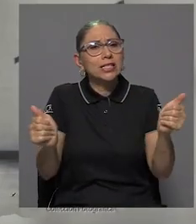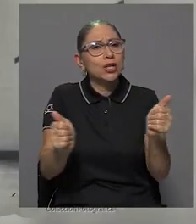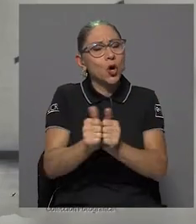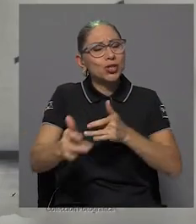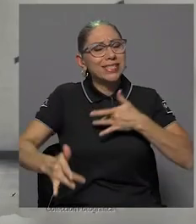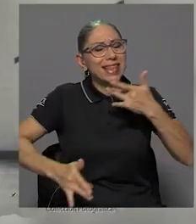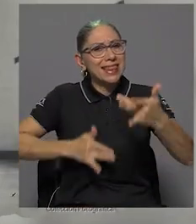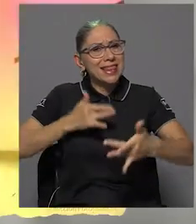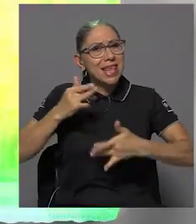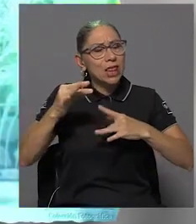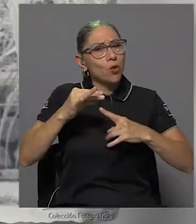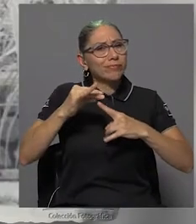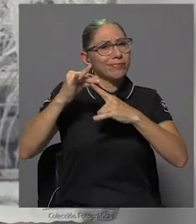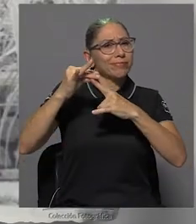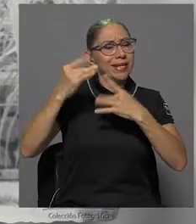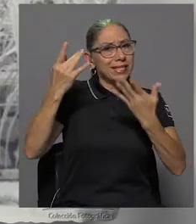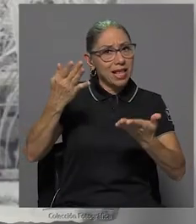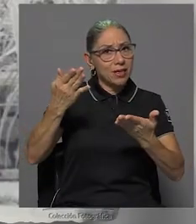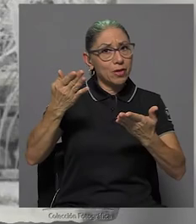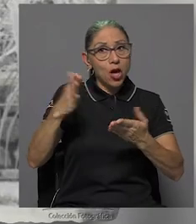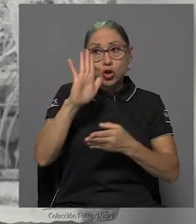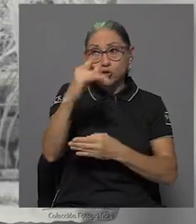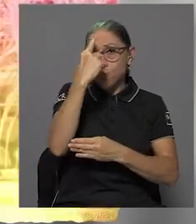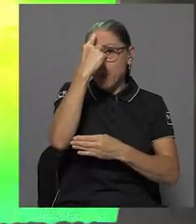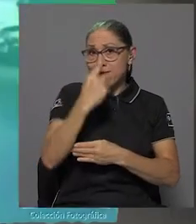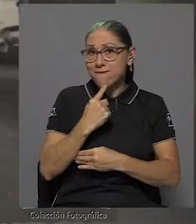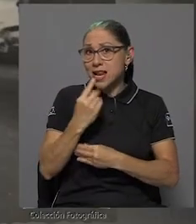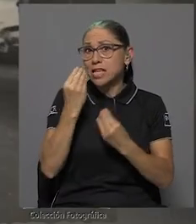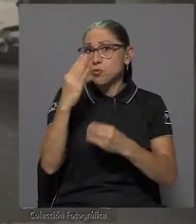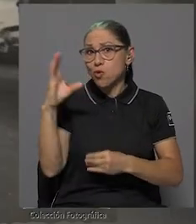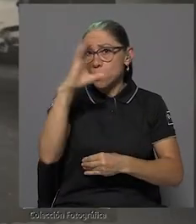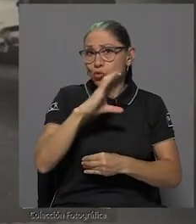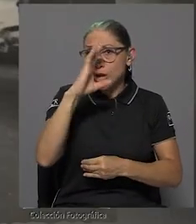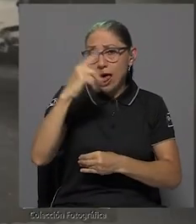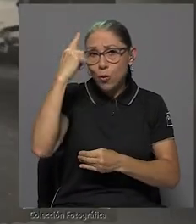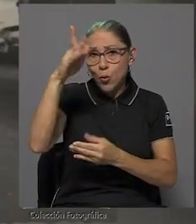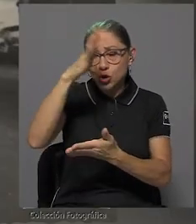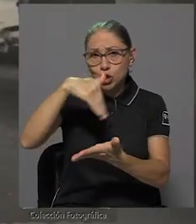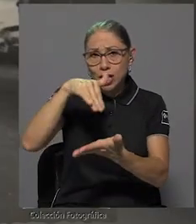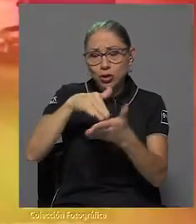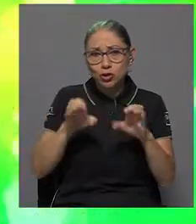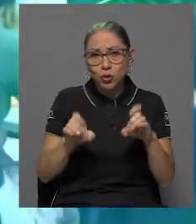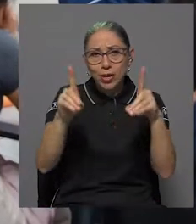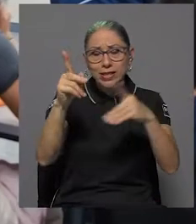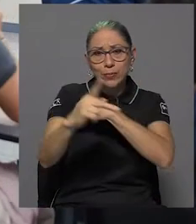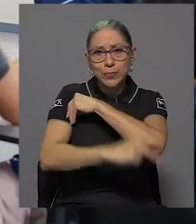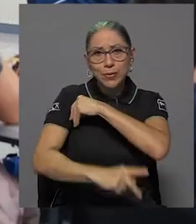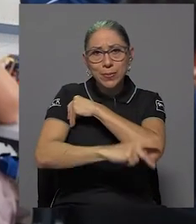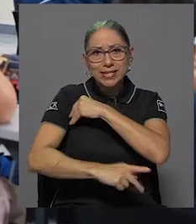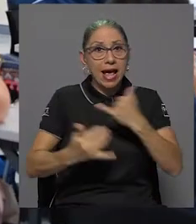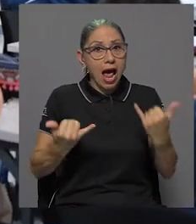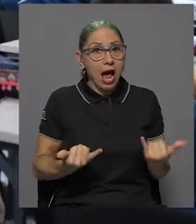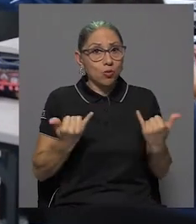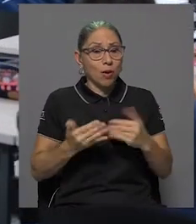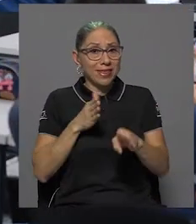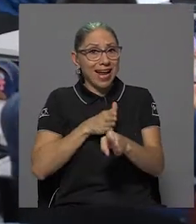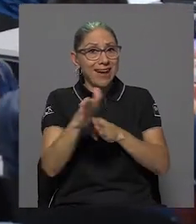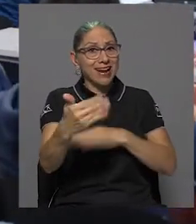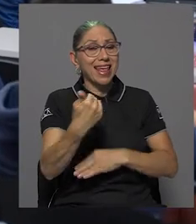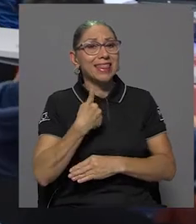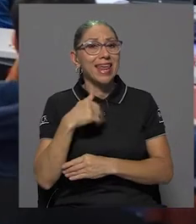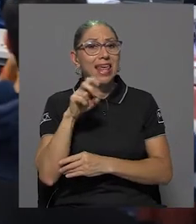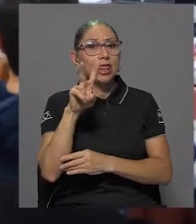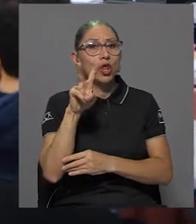crítico especial, perfil altamente buscado por los centros educativos del país. Actualmente, la carrera tiene